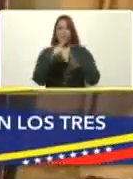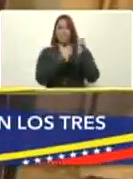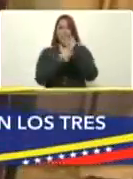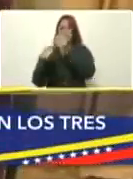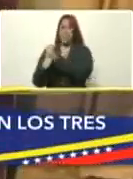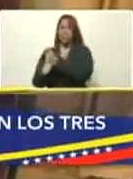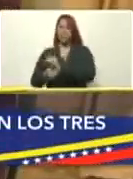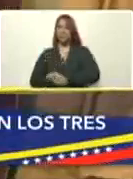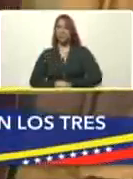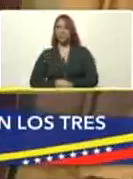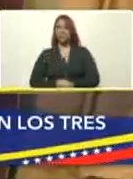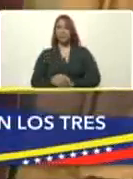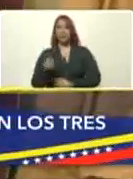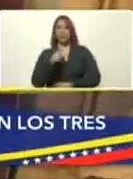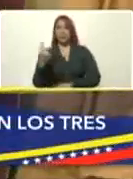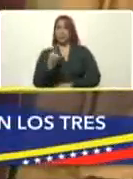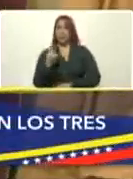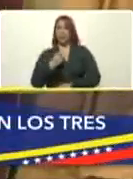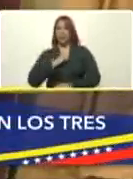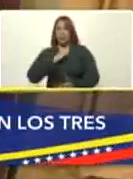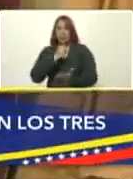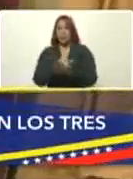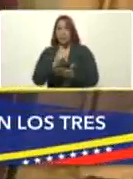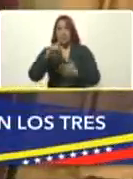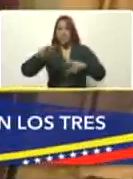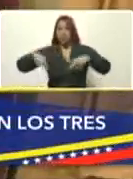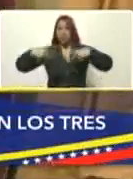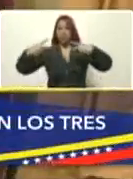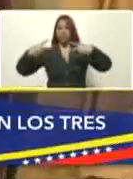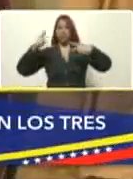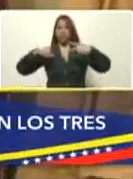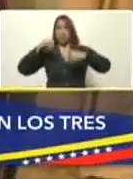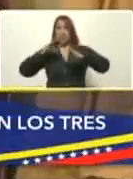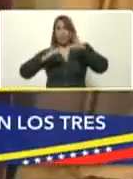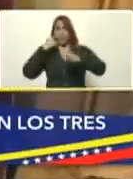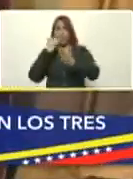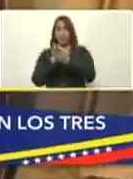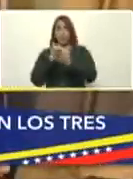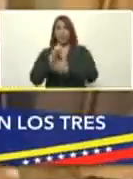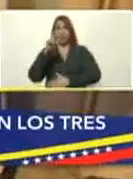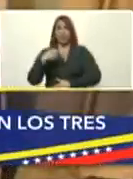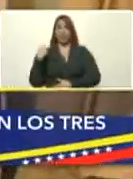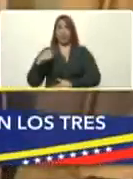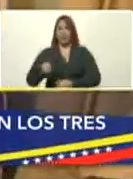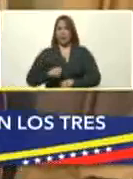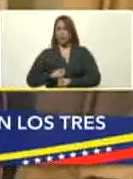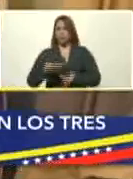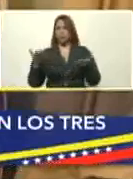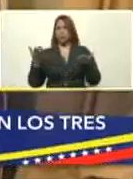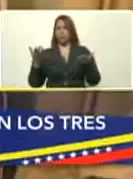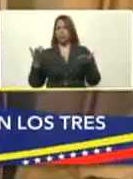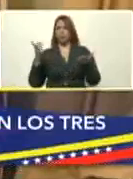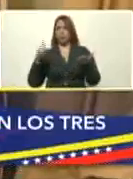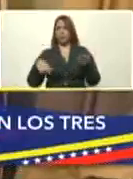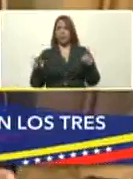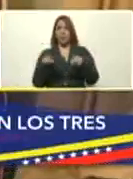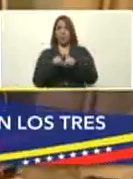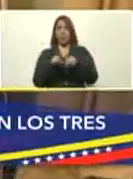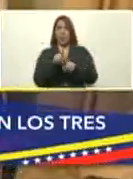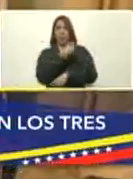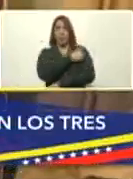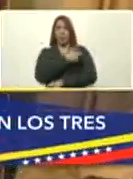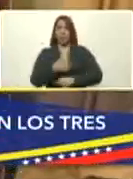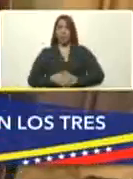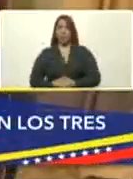No solamente identificar la alternativa científicamente probada, sino tenerla a disposición igual que las vacunas.